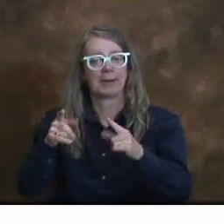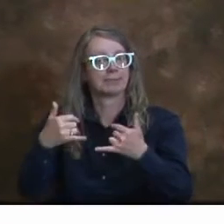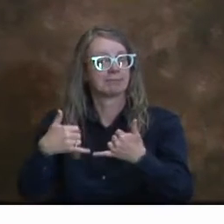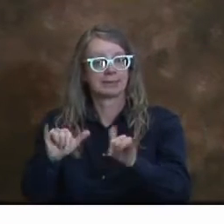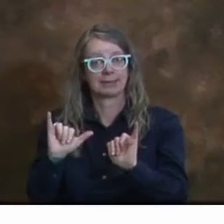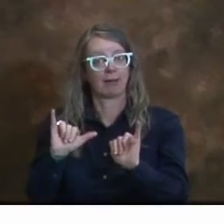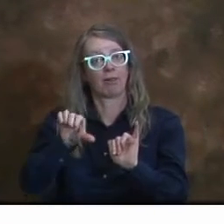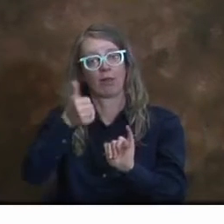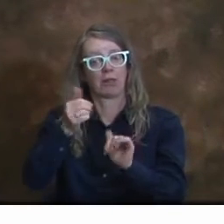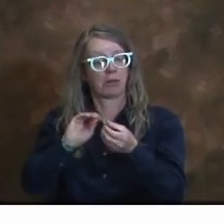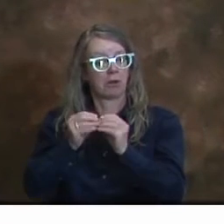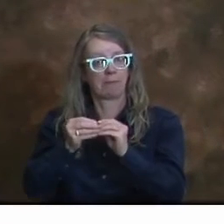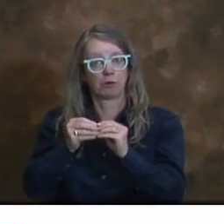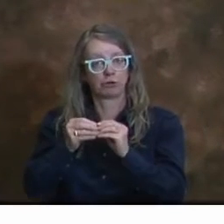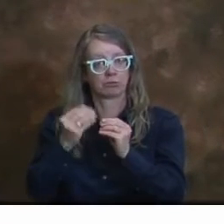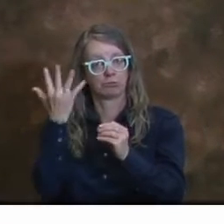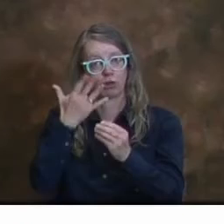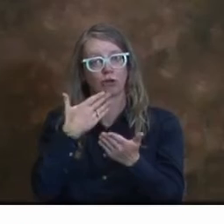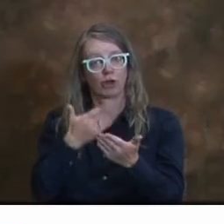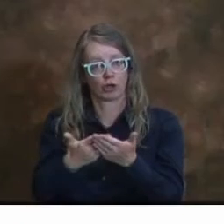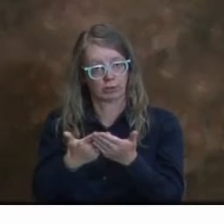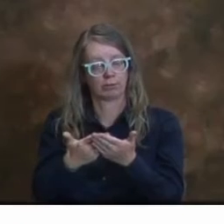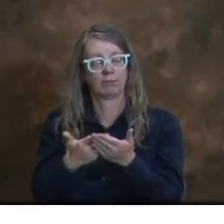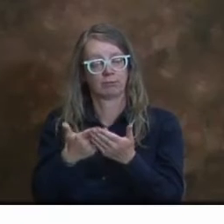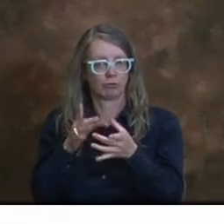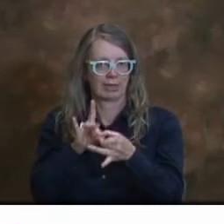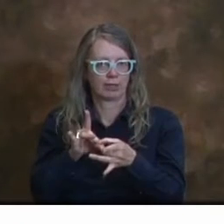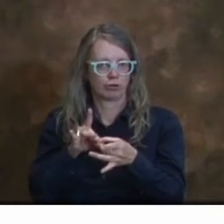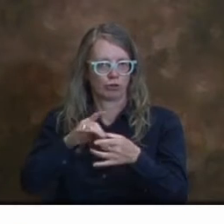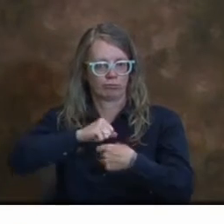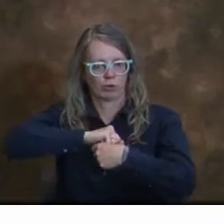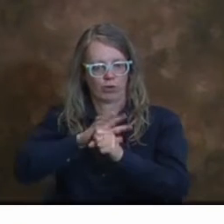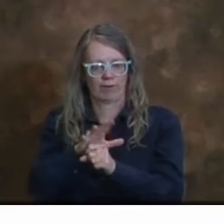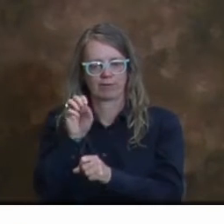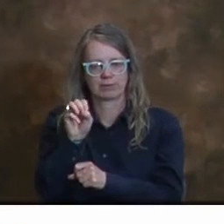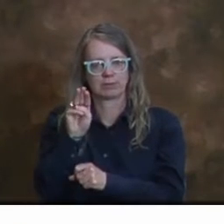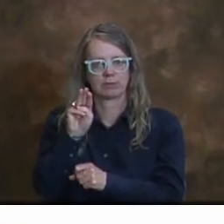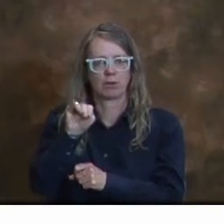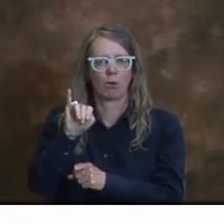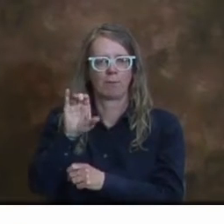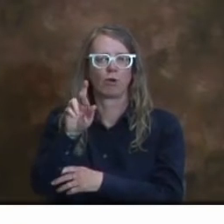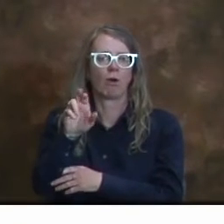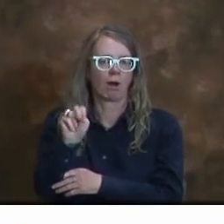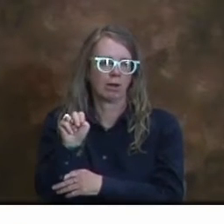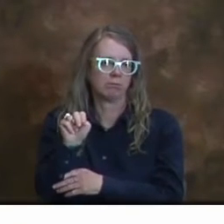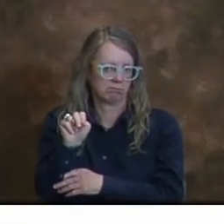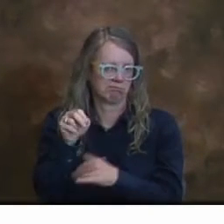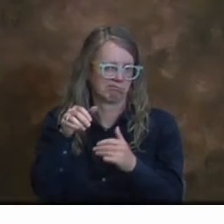seguimos yendo en una tendencia favorable. Y como mencioné anteriormente,